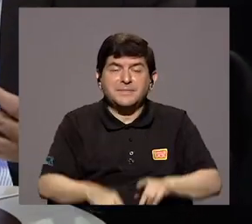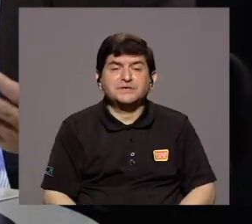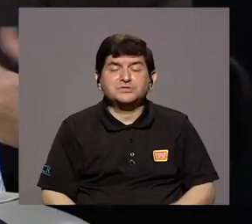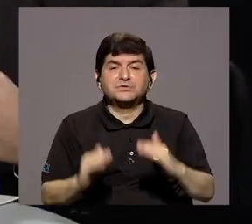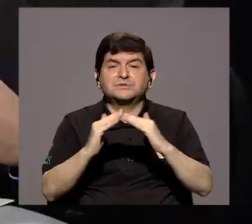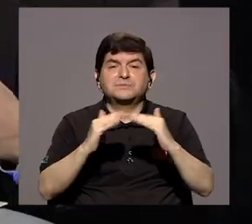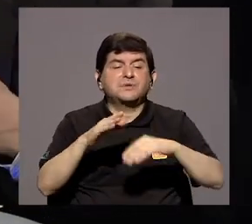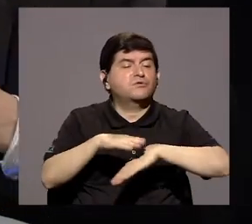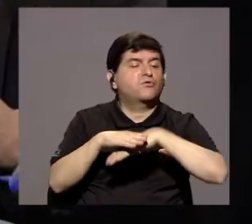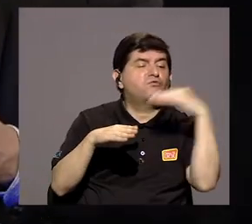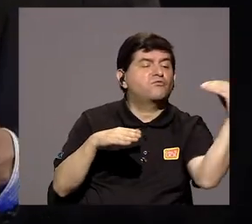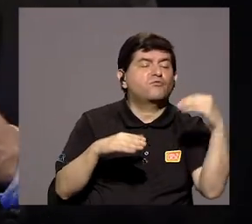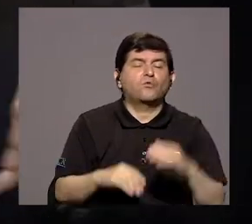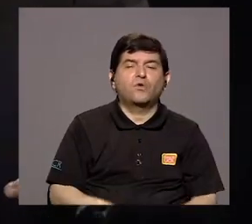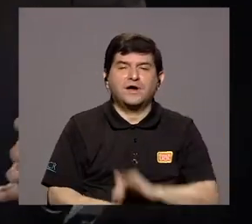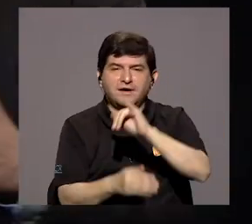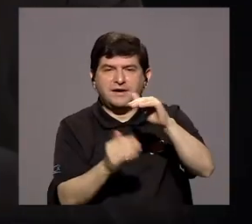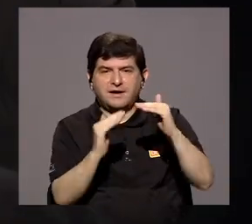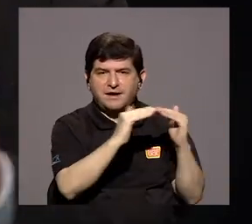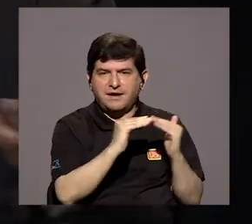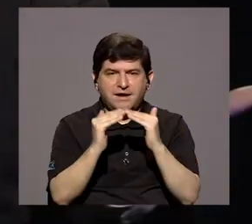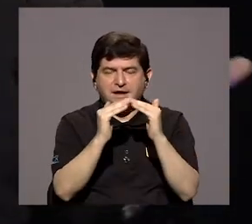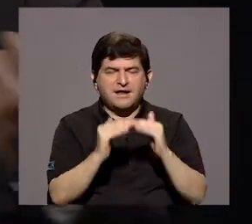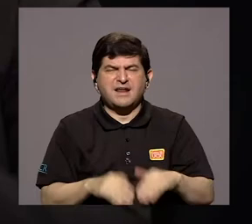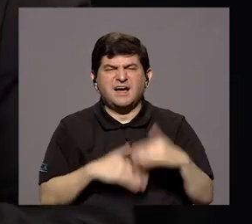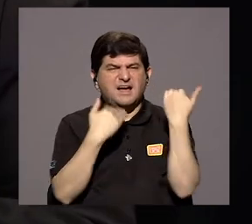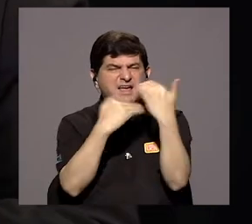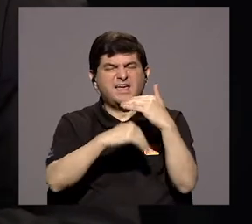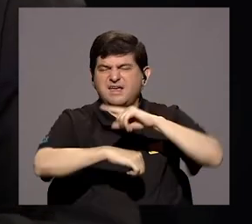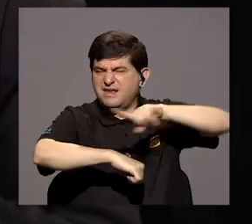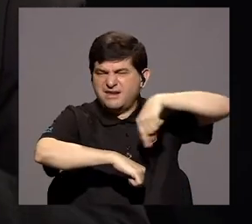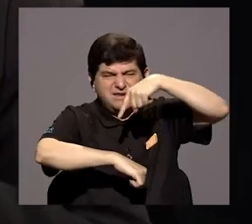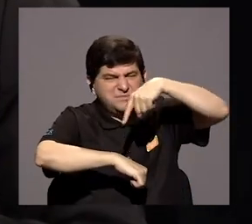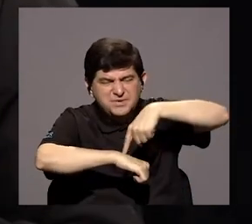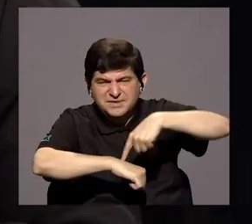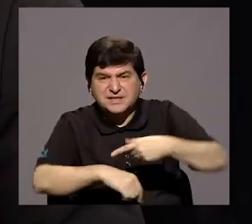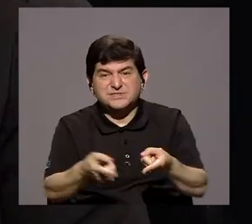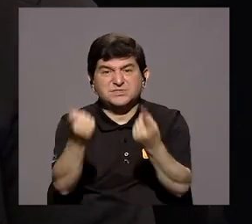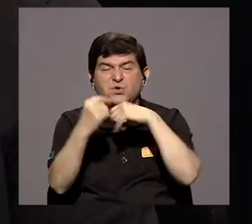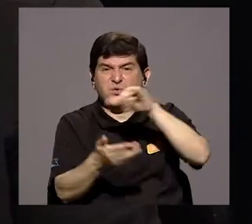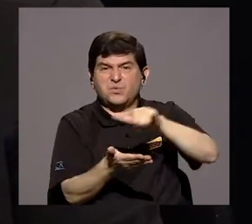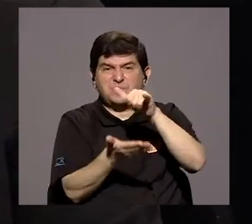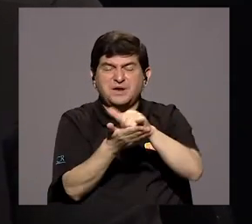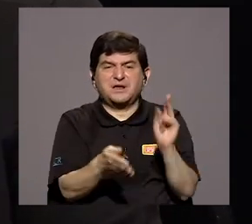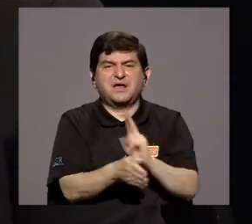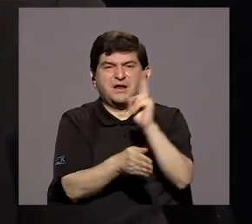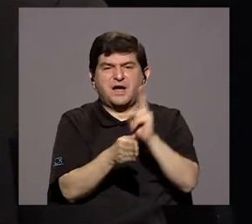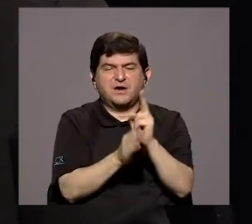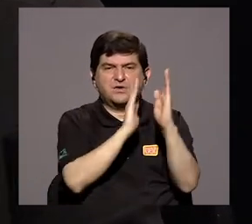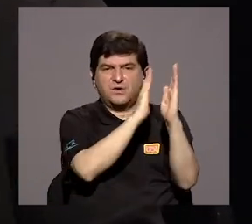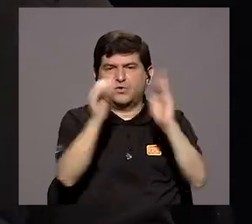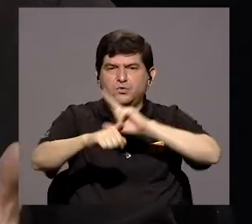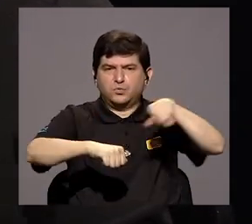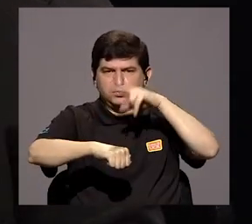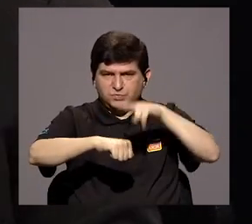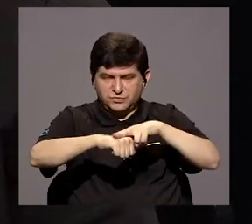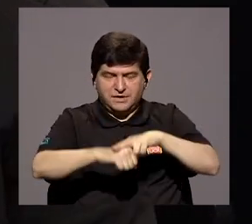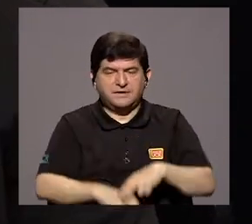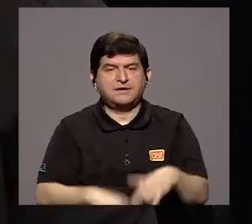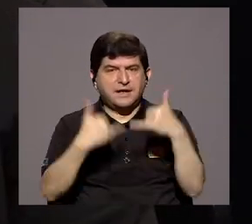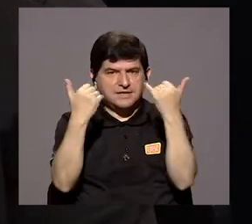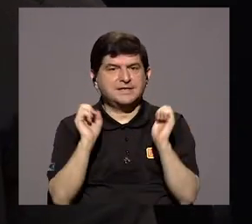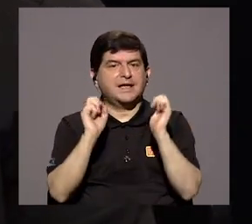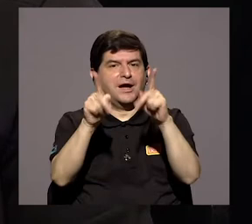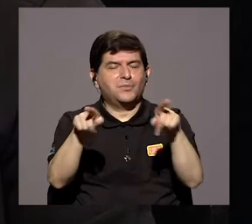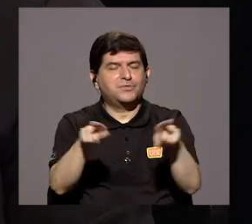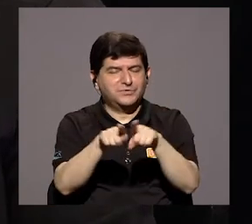más restringidos por temas de horario y demás, poderse venir a San José y accesar a un servicio de la Biblioteca Nacional. Y ahí va a tener oportunidad ya también